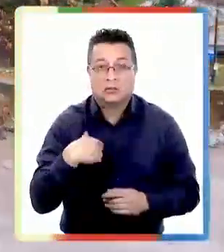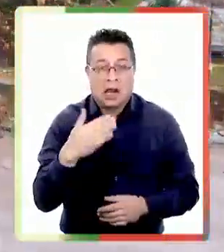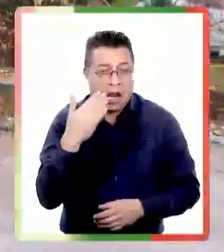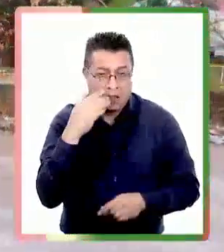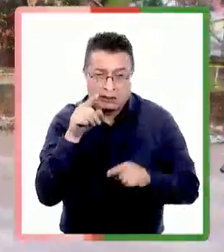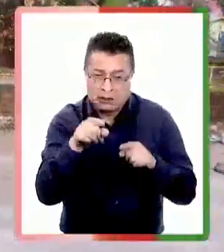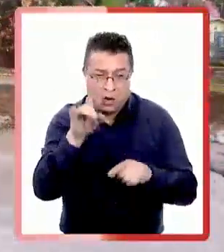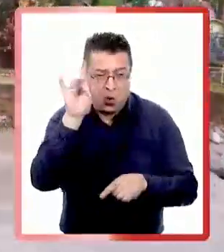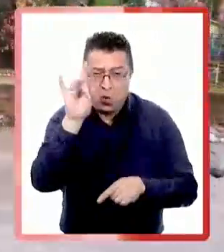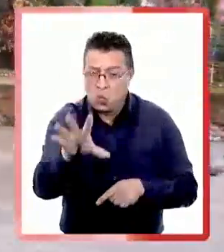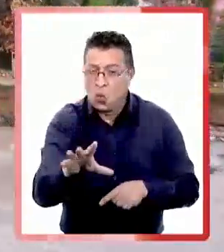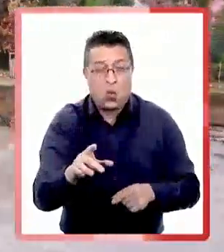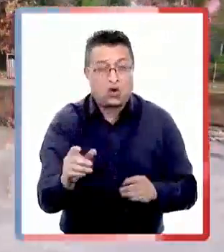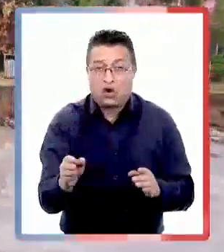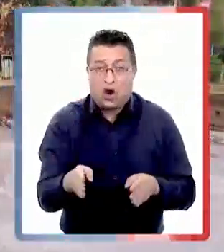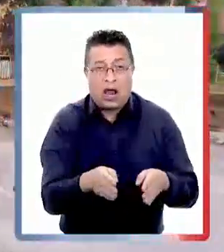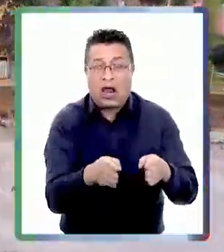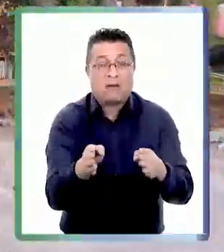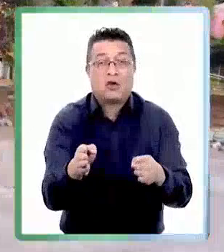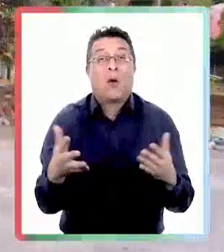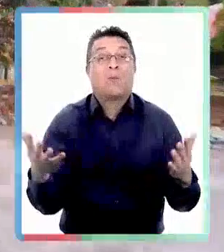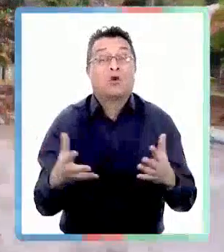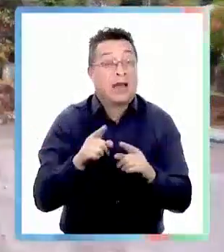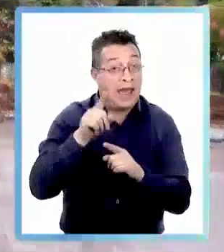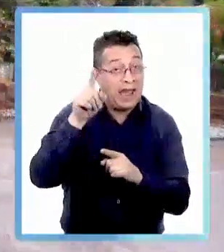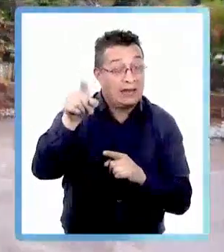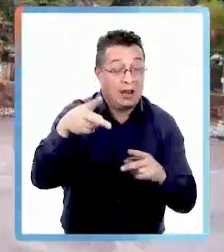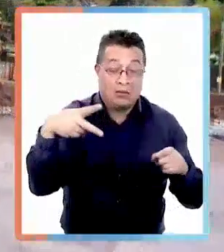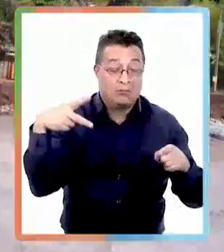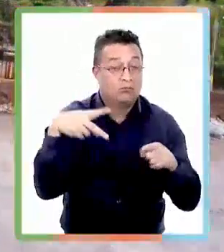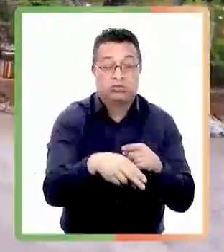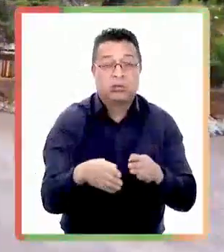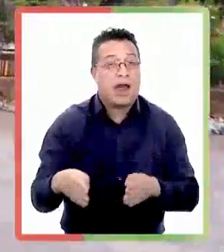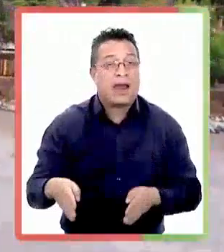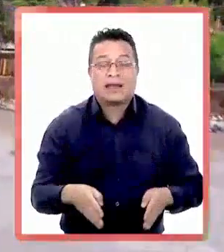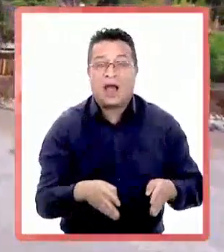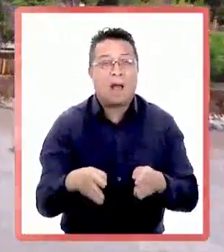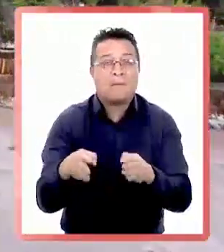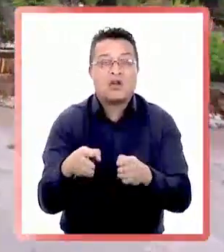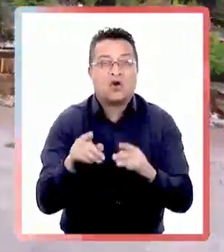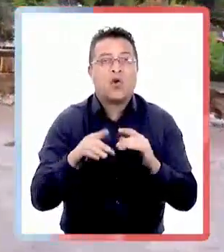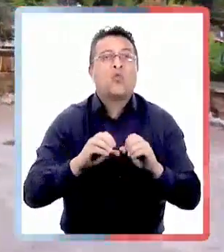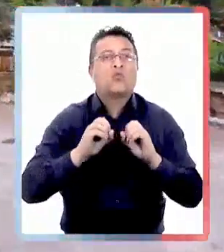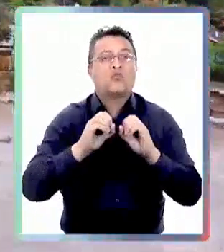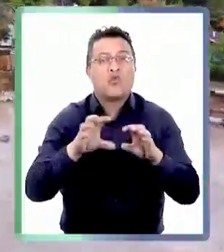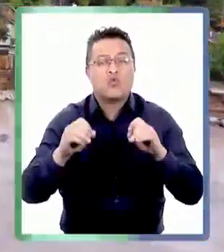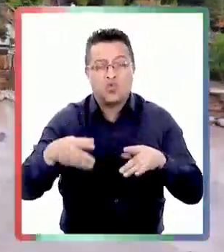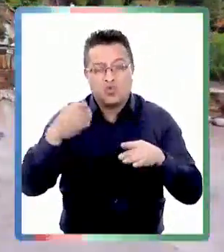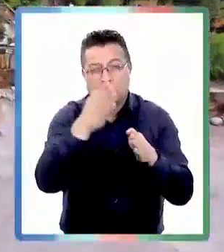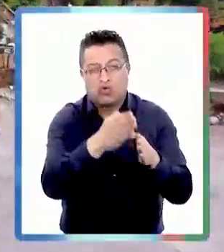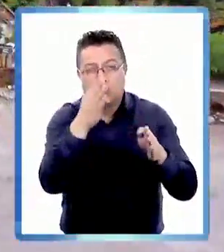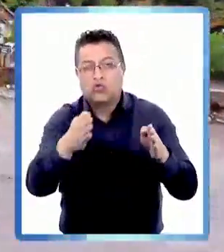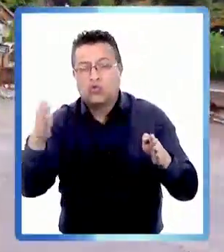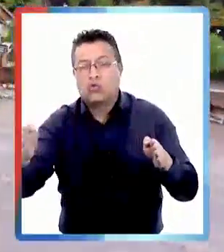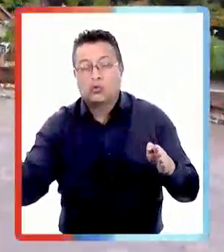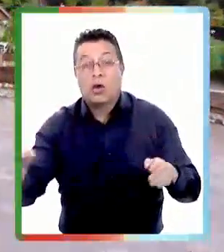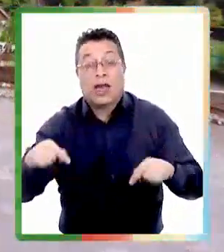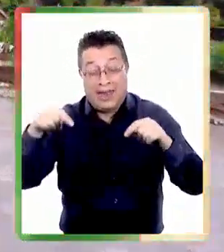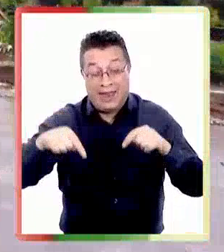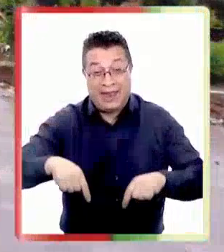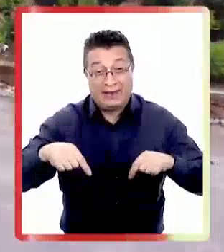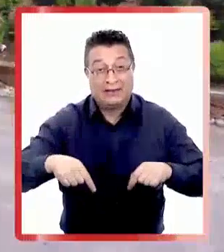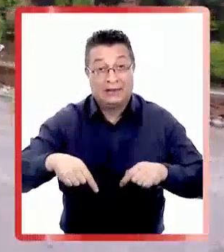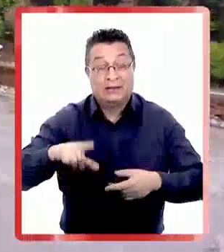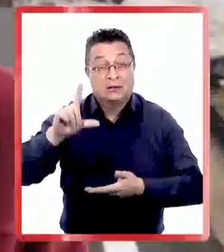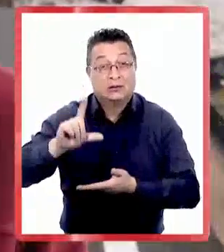alternativa porque por allá se cortó todo el camino y son muchos tramos y aquí en este lado por lo menos hay más